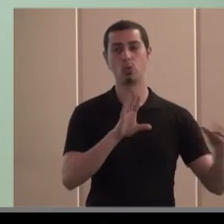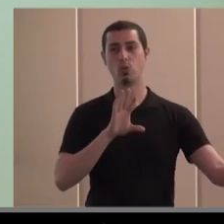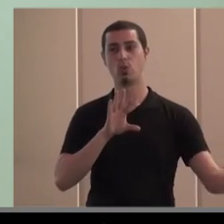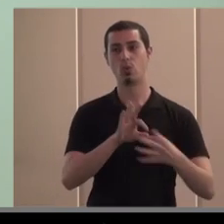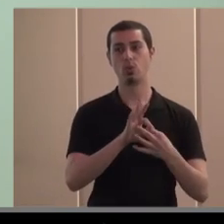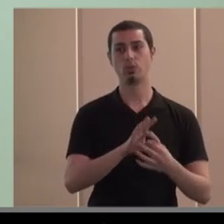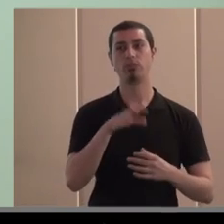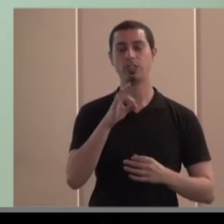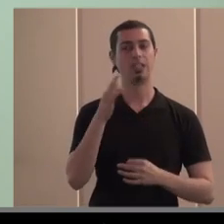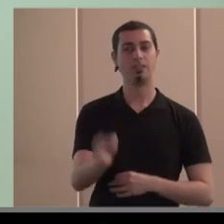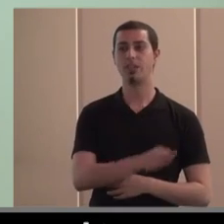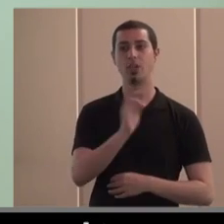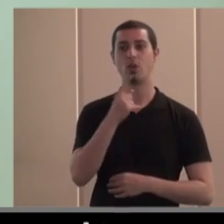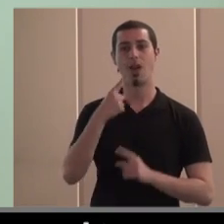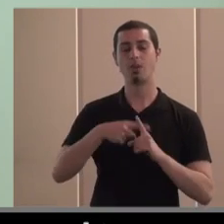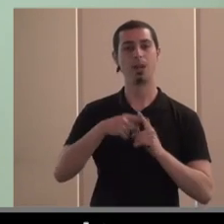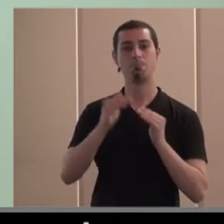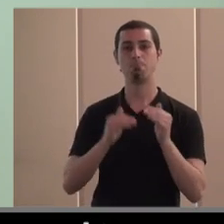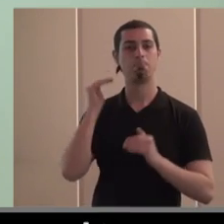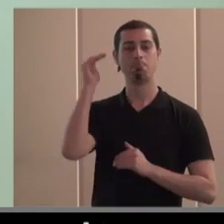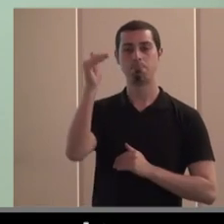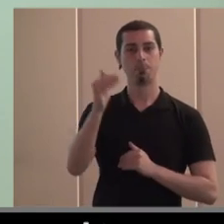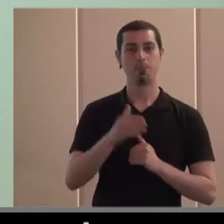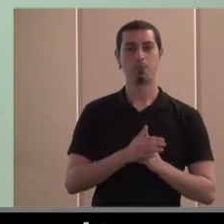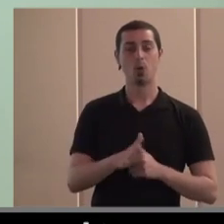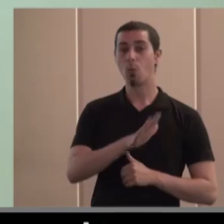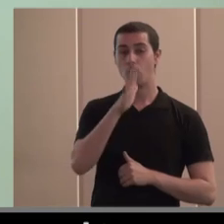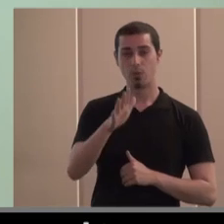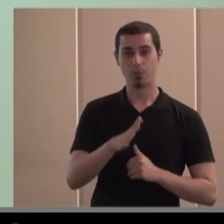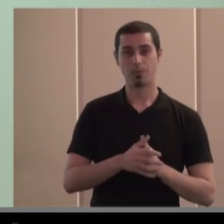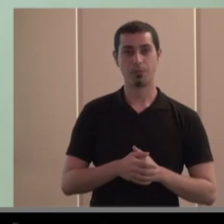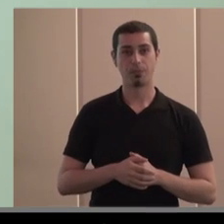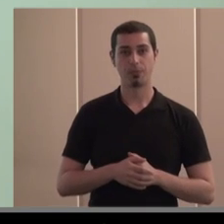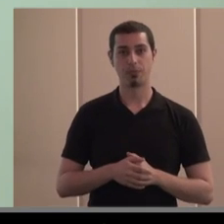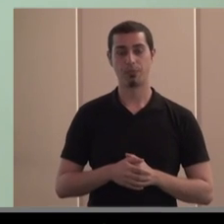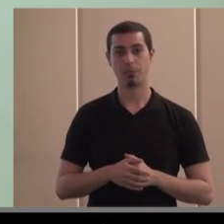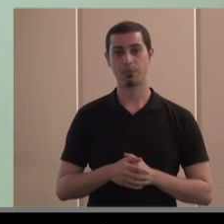están siempre situadas en los niveles más altos del sector ¿por qué juntarse?